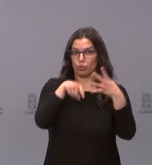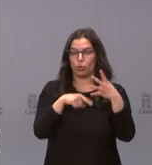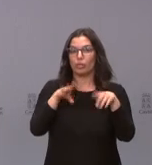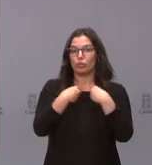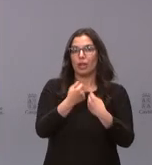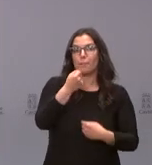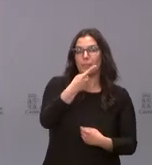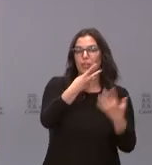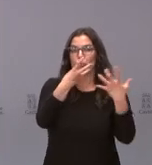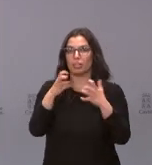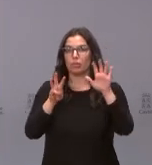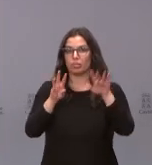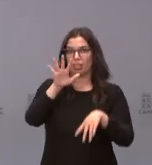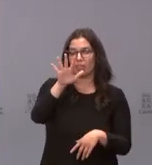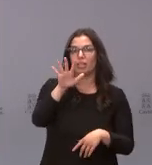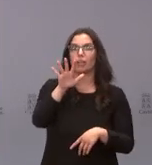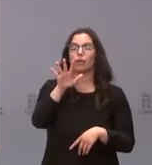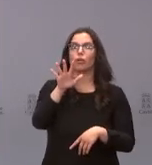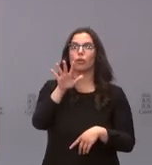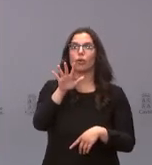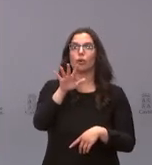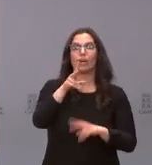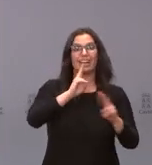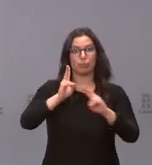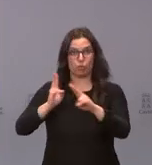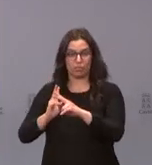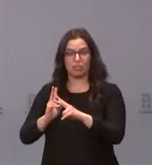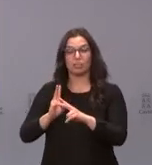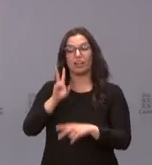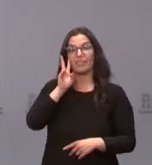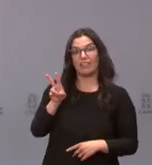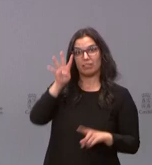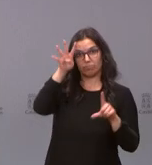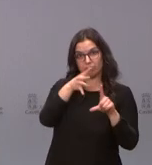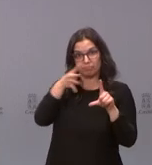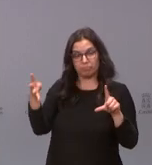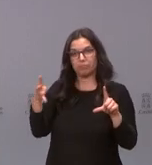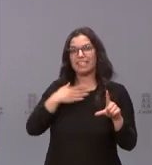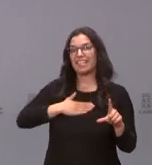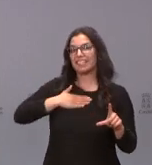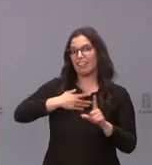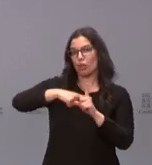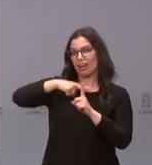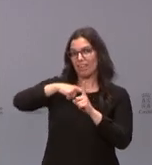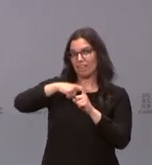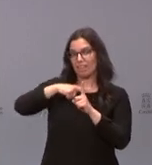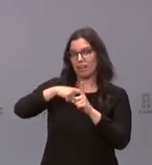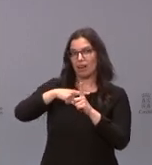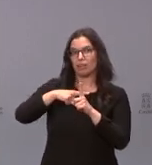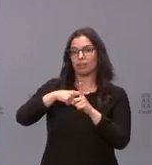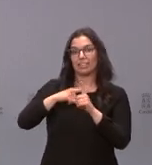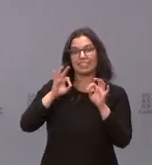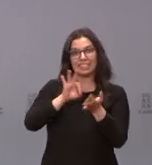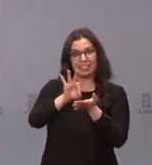.885 las respuestas obtenidas. Y como ven ustedes, el nivel de satisfacción con este